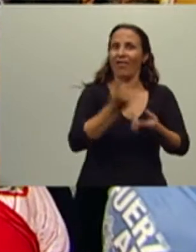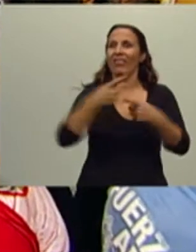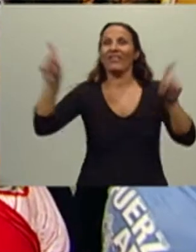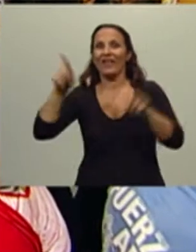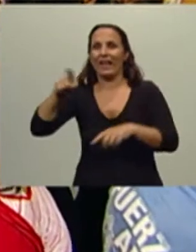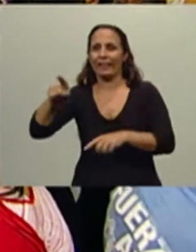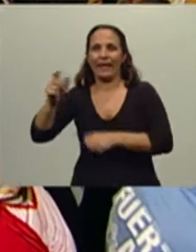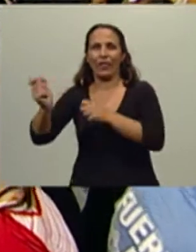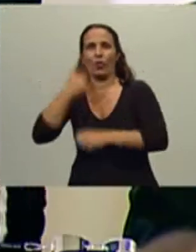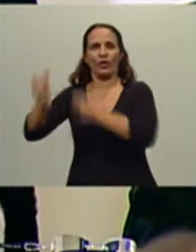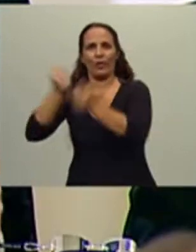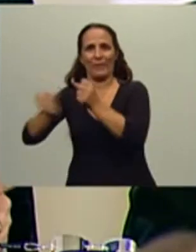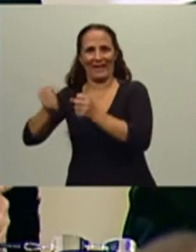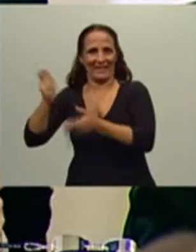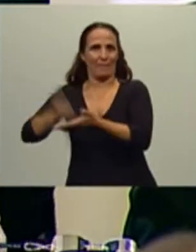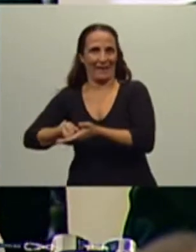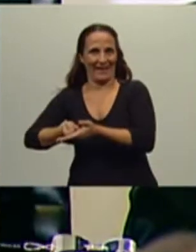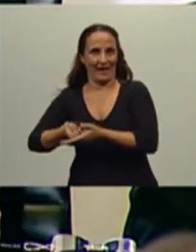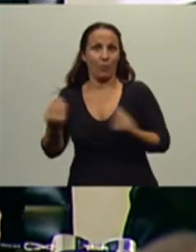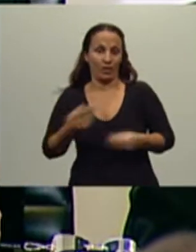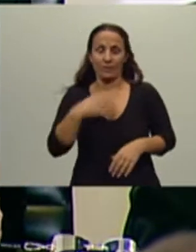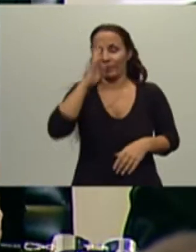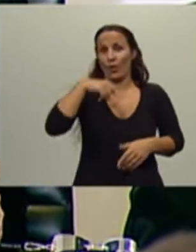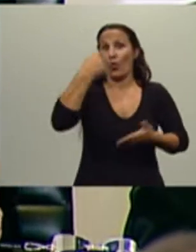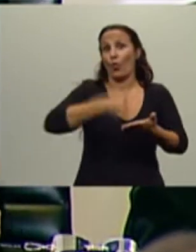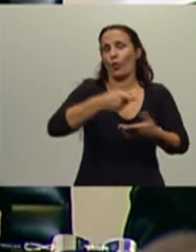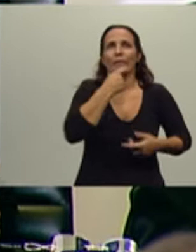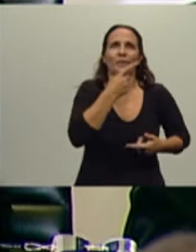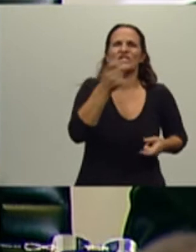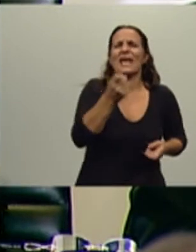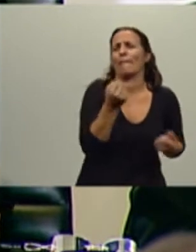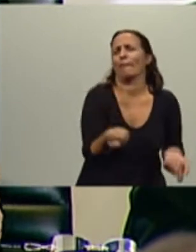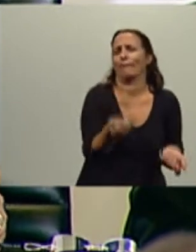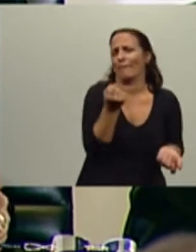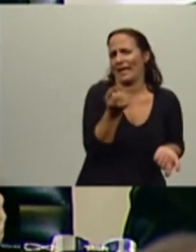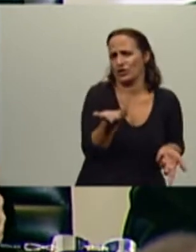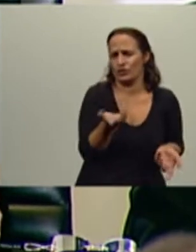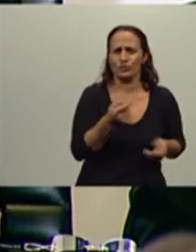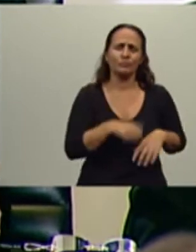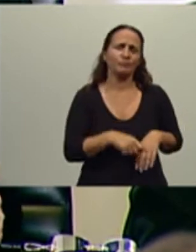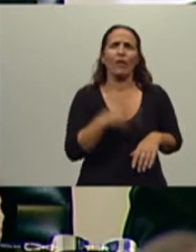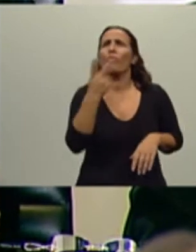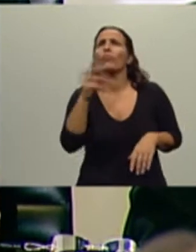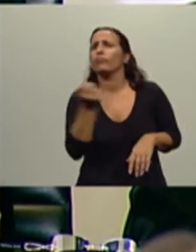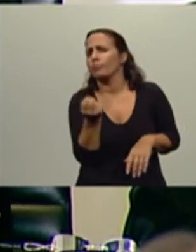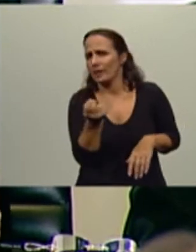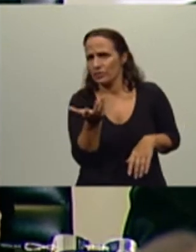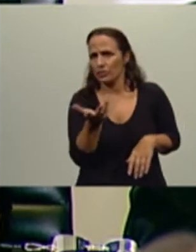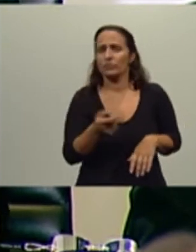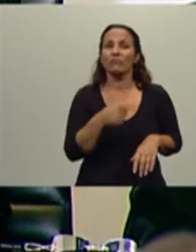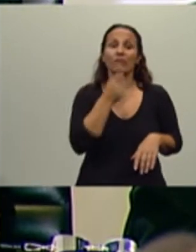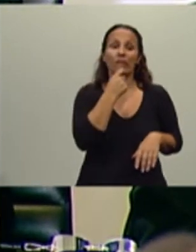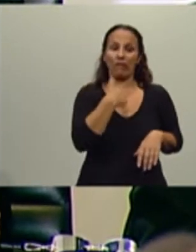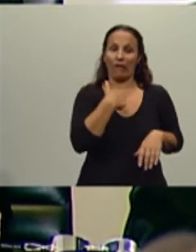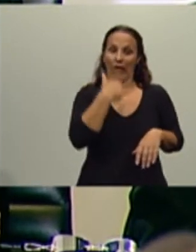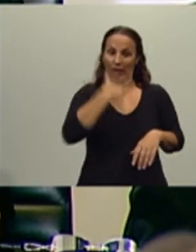cobrar a un empresario. ¿Por qué? Porque en una cuota de 100 mangos, perdonen la presión, 100 pesos o 200 pesos, que te